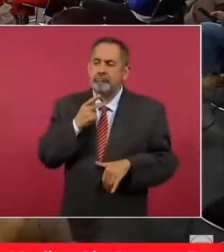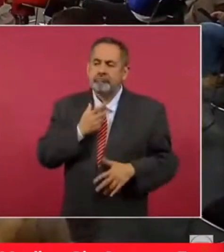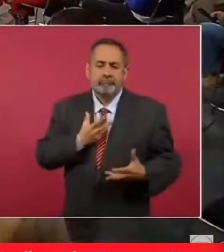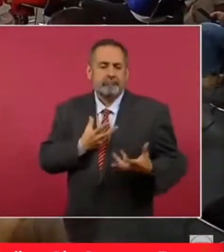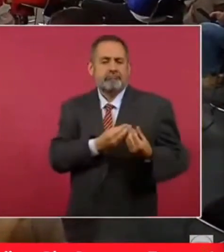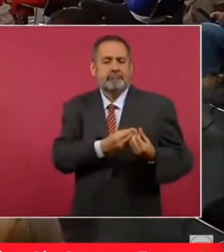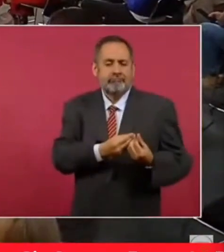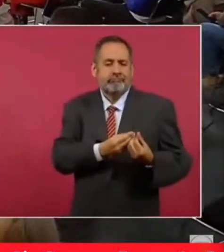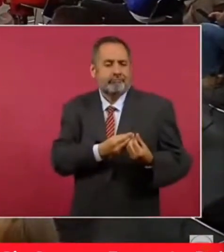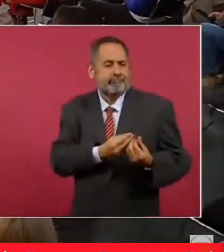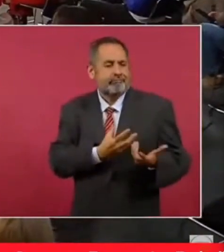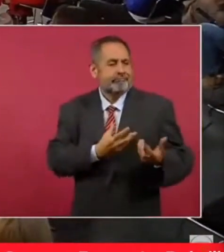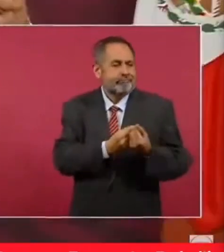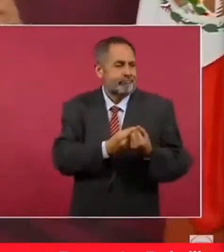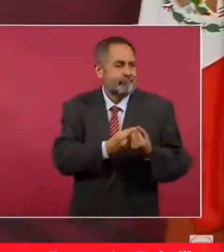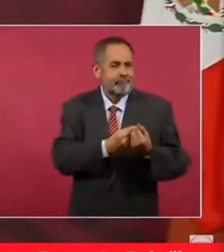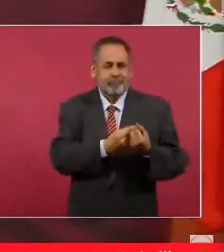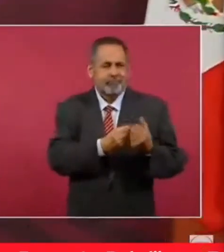un bloque